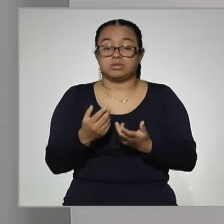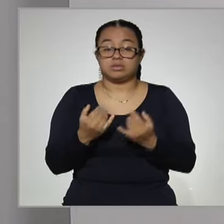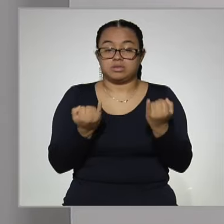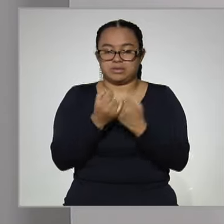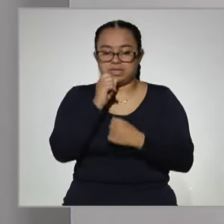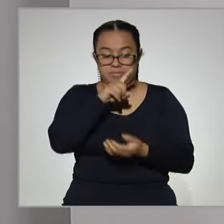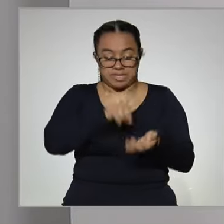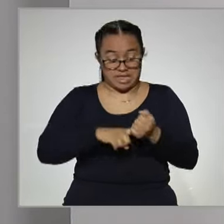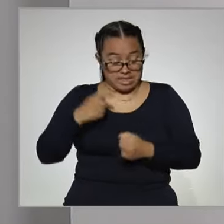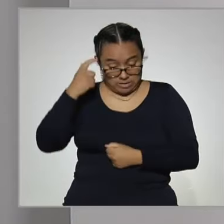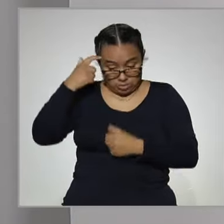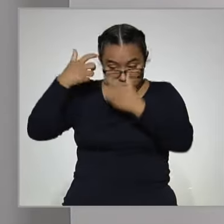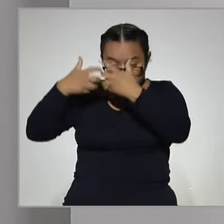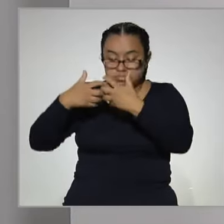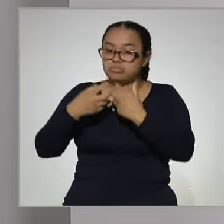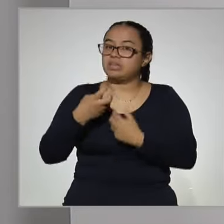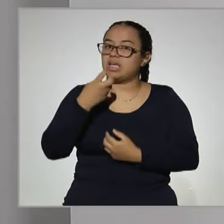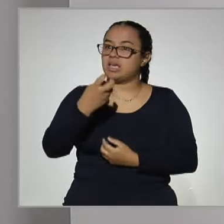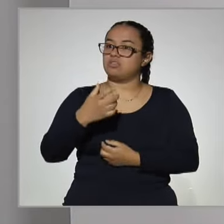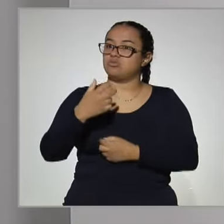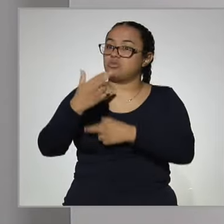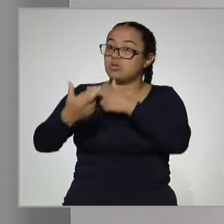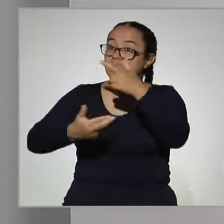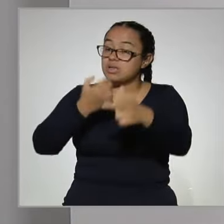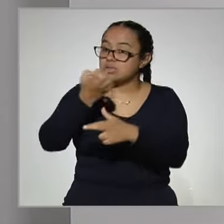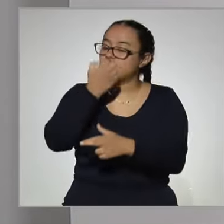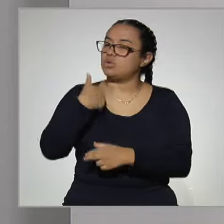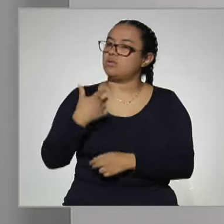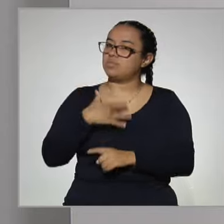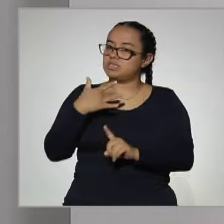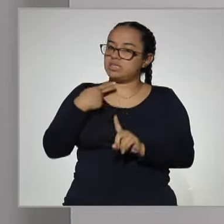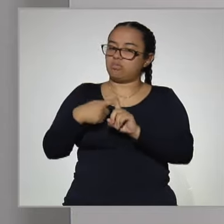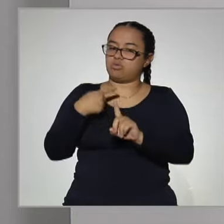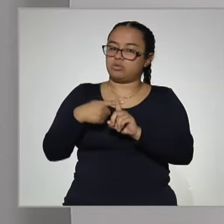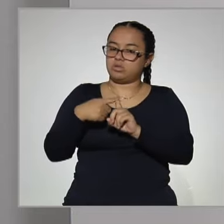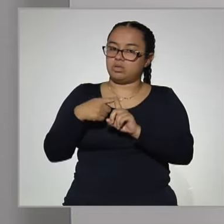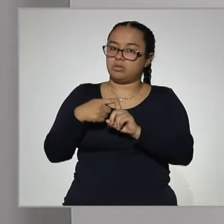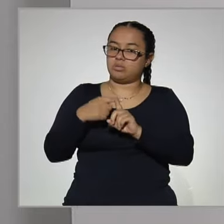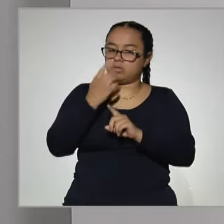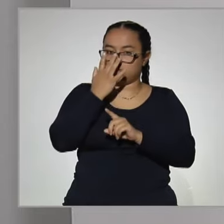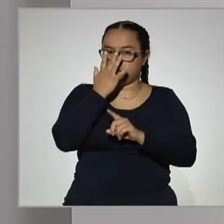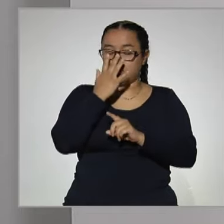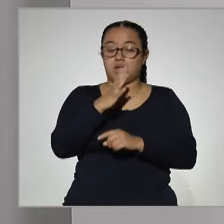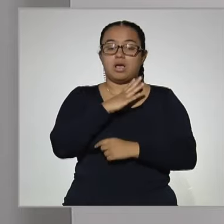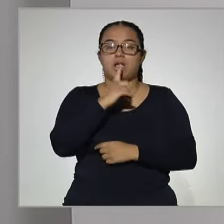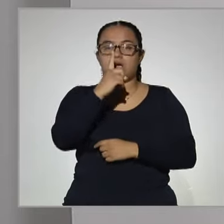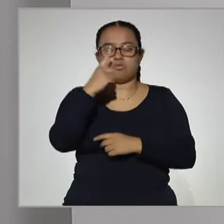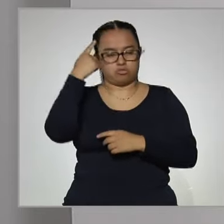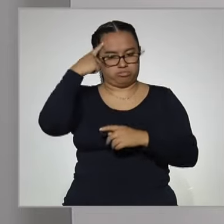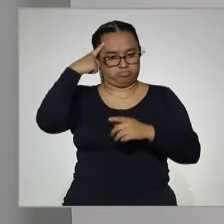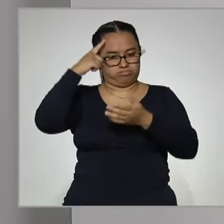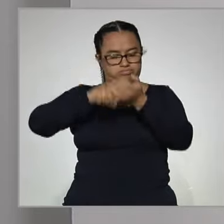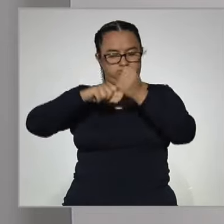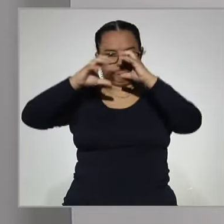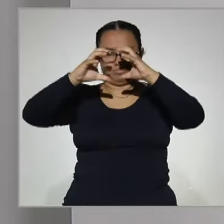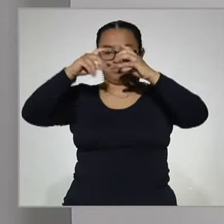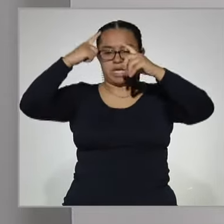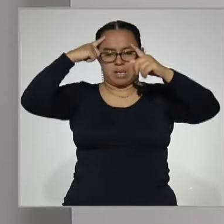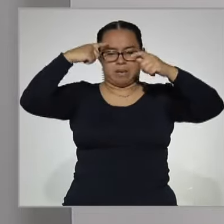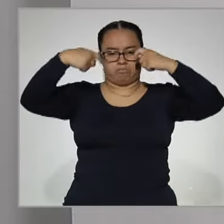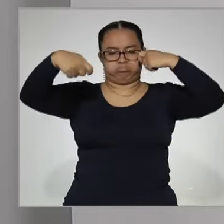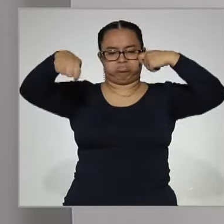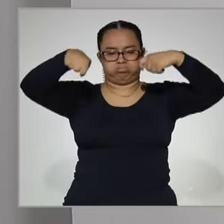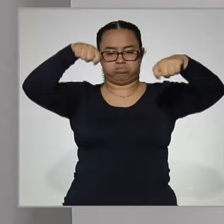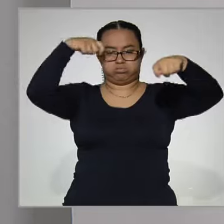salud mental también tiene un efecto el regresar a la escuela. Hay una cuestión que le denominamos plasticidad cerebral y el